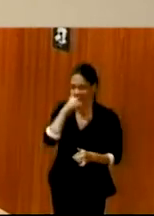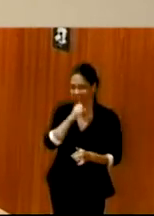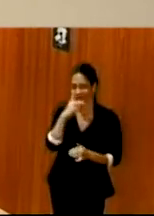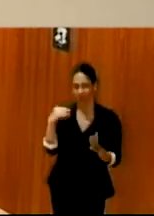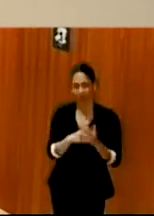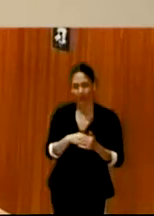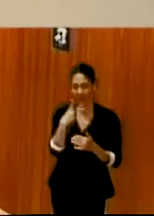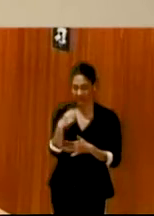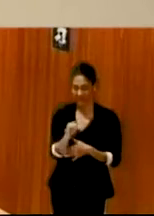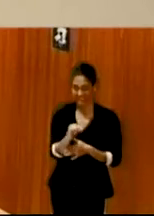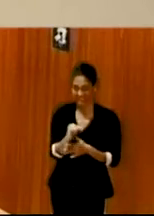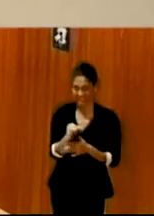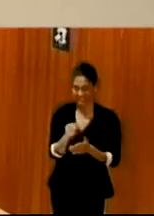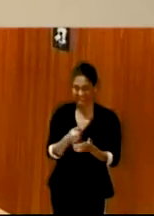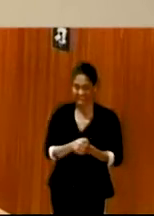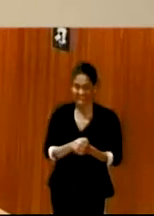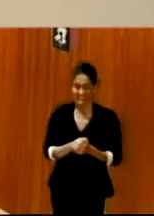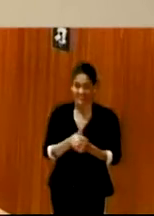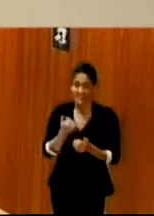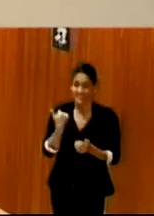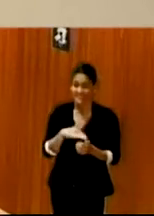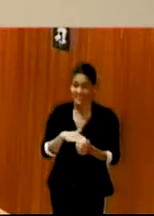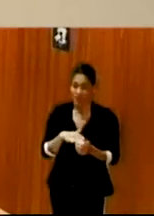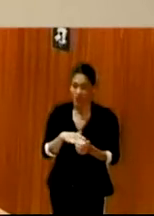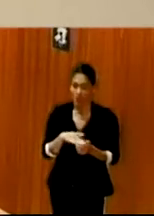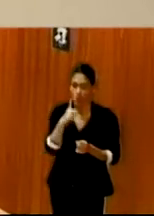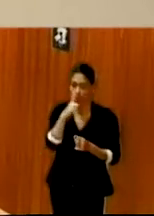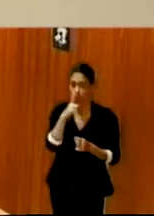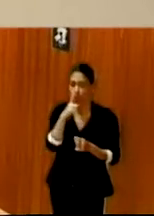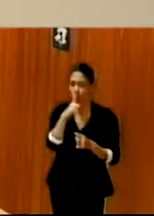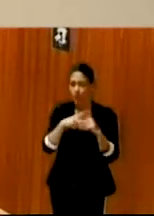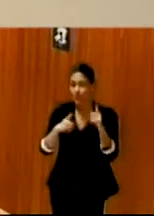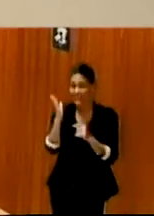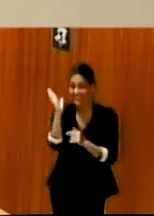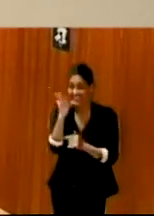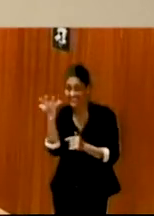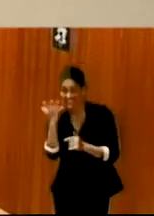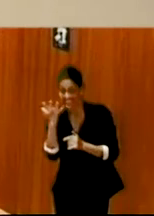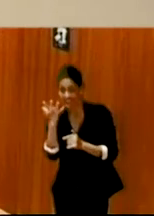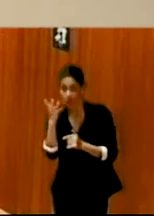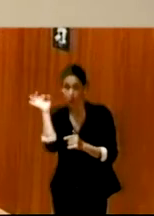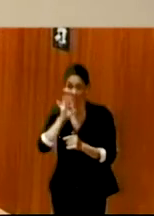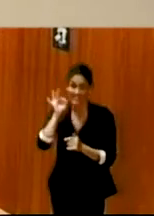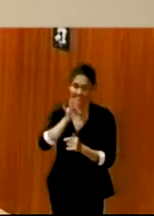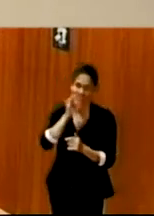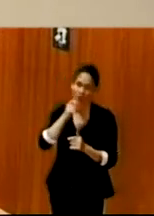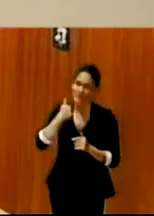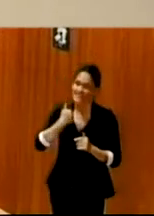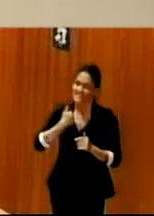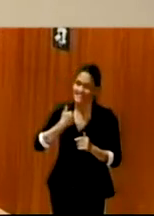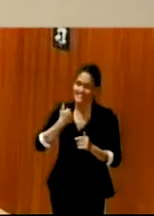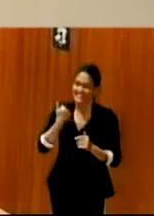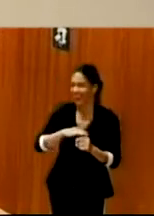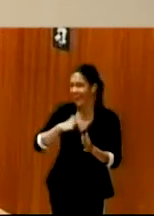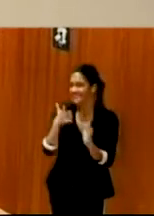XXI, en el año 2020. Llevamos ya un cuarto de, o sea, un quinto de siglo, 20